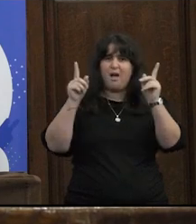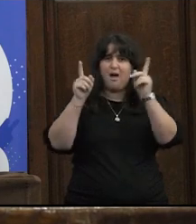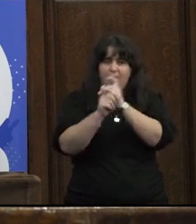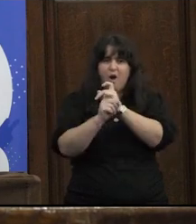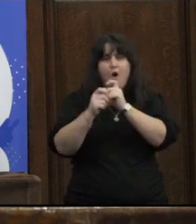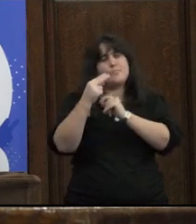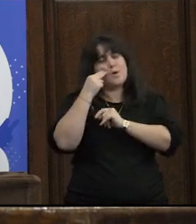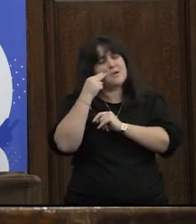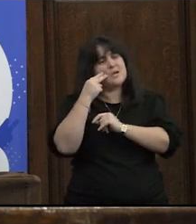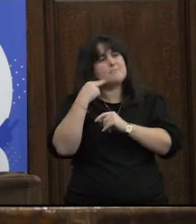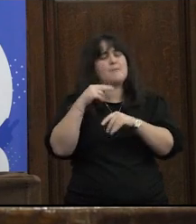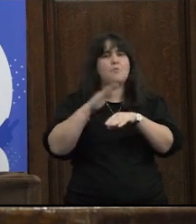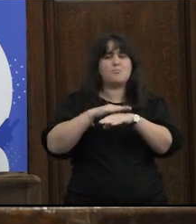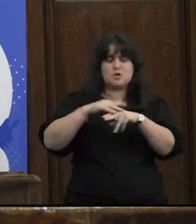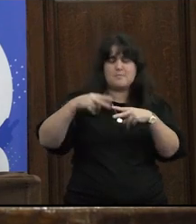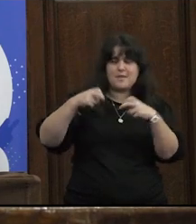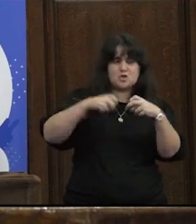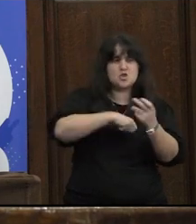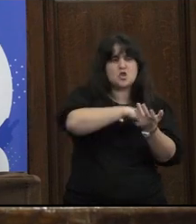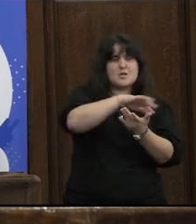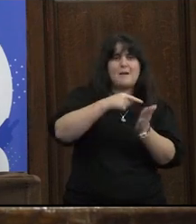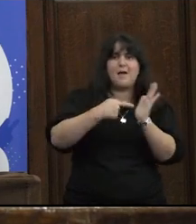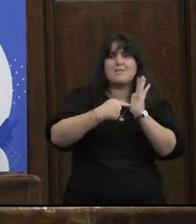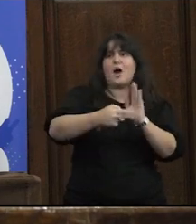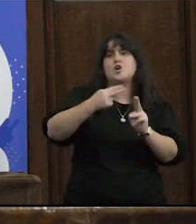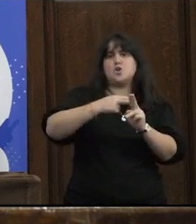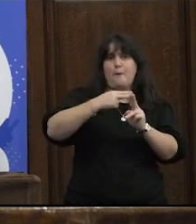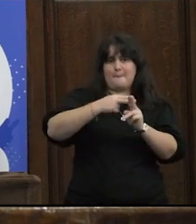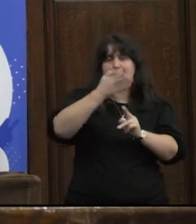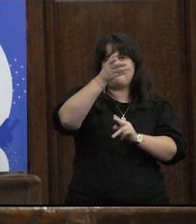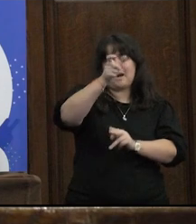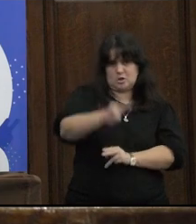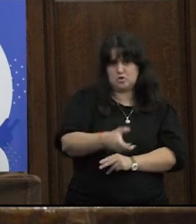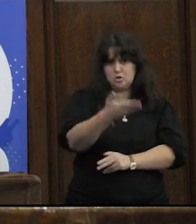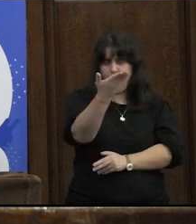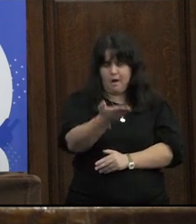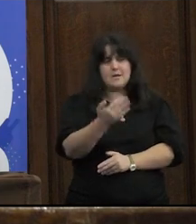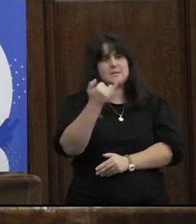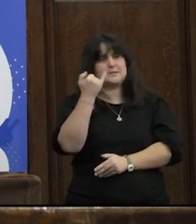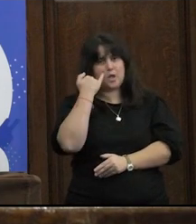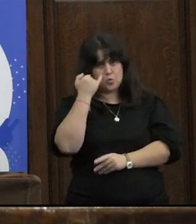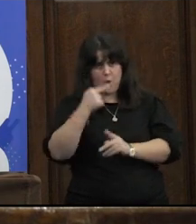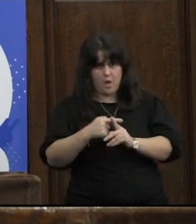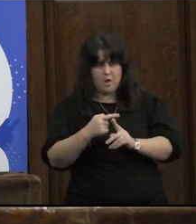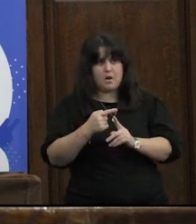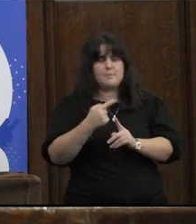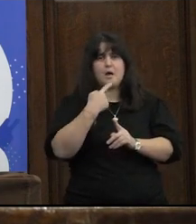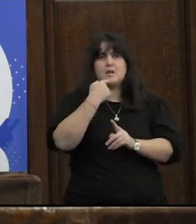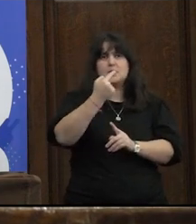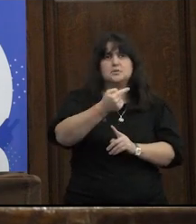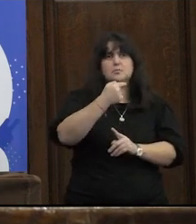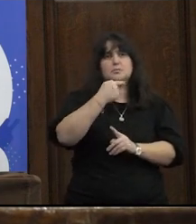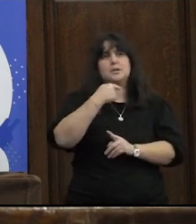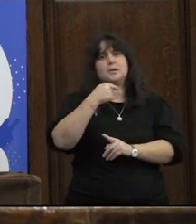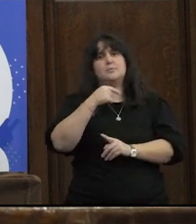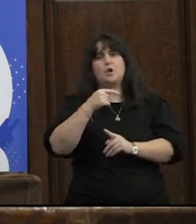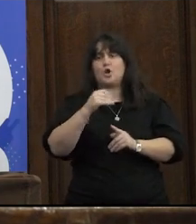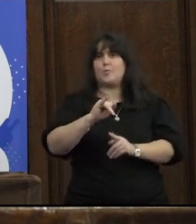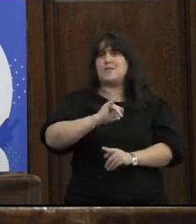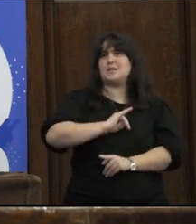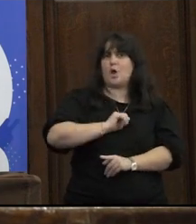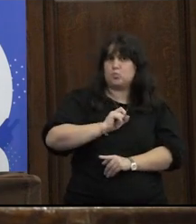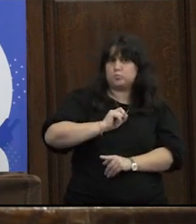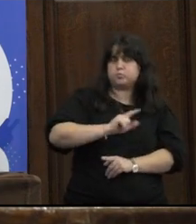dificultades que tenemos en la investigación social para nombrar a los sujetos sexuales por ejemplo los vamos a nombrar en virtud de una